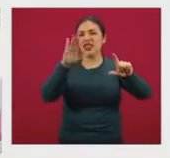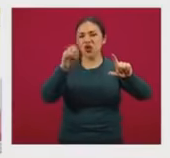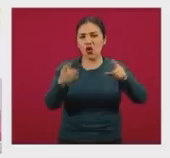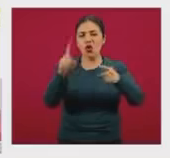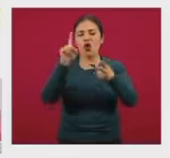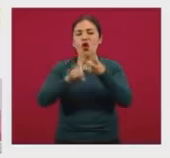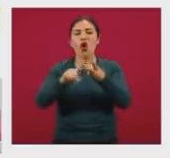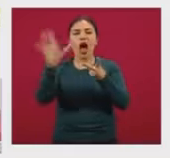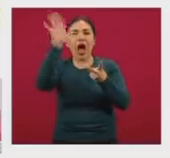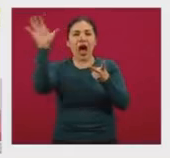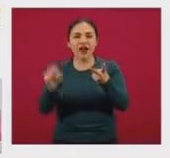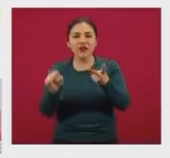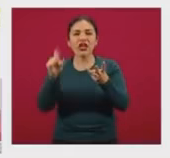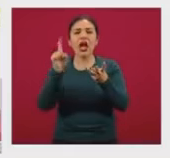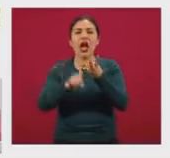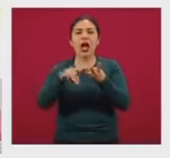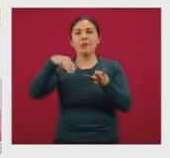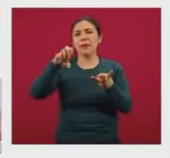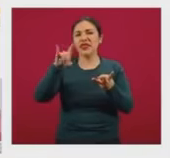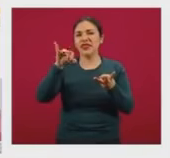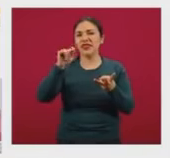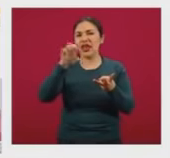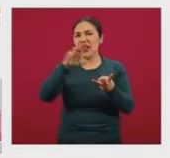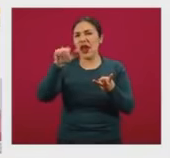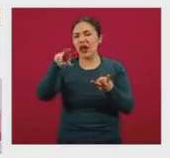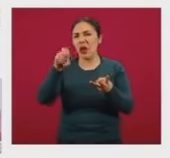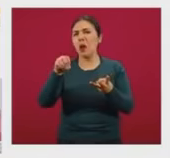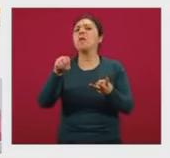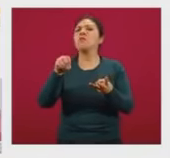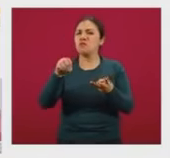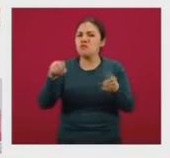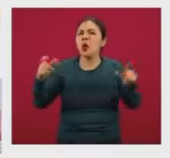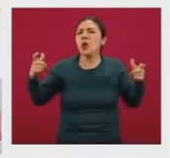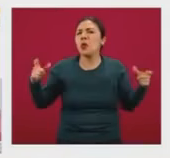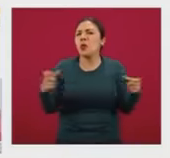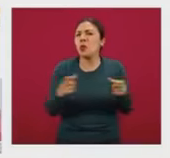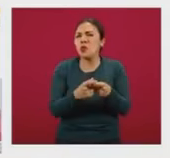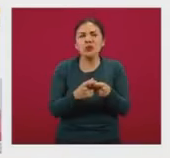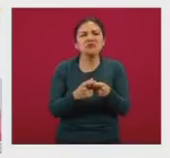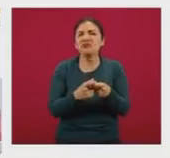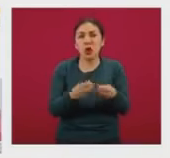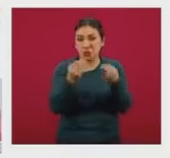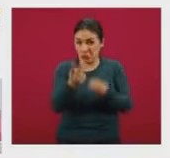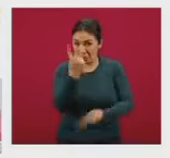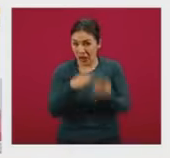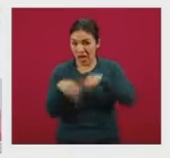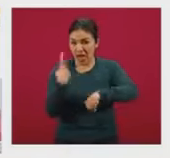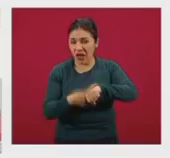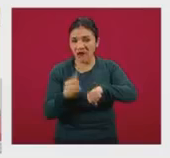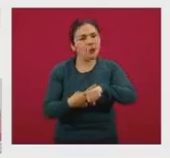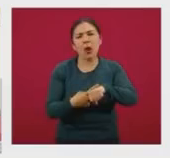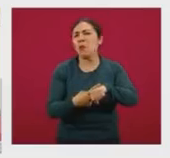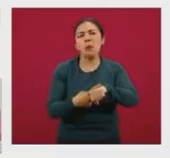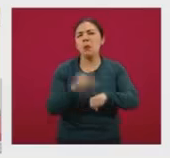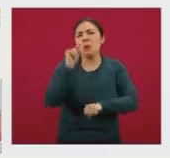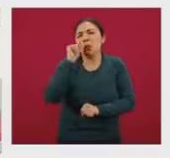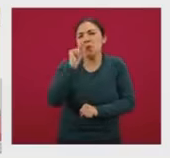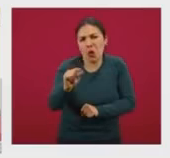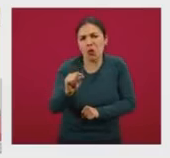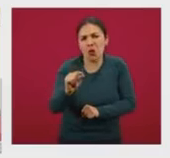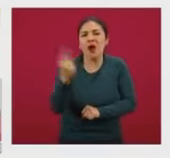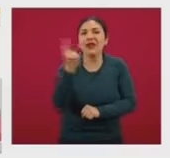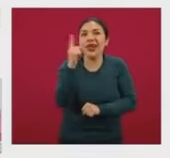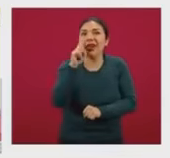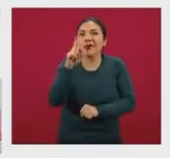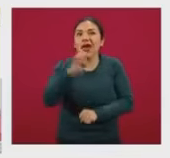Mediterráneo Oriental, pues han tenido una menor magnitud, es decir, mucho menos casos que los que en su momento vemos representados